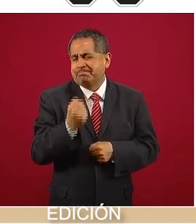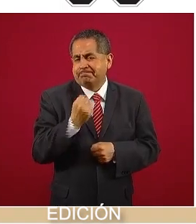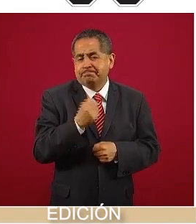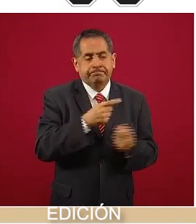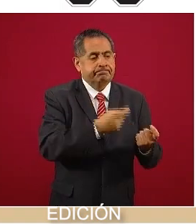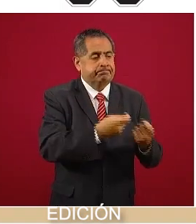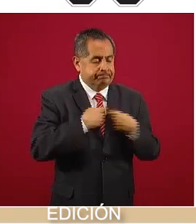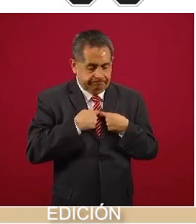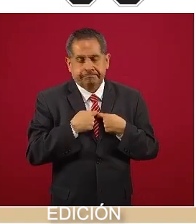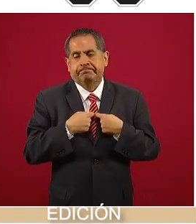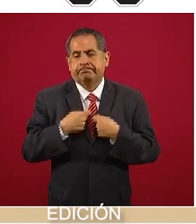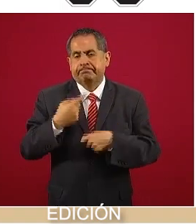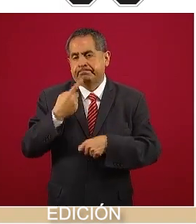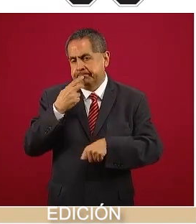muy importante a considerar.